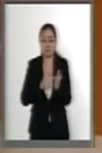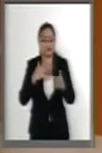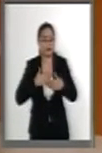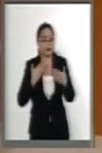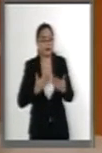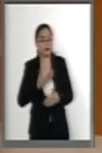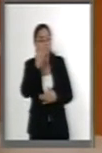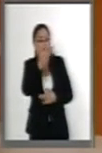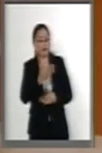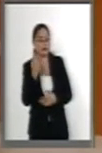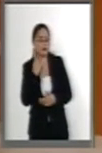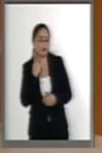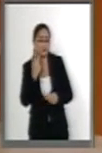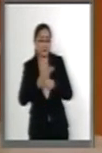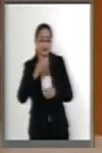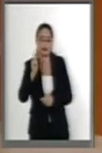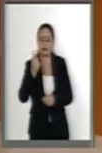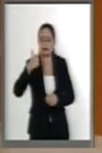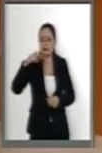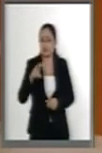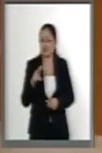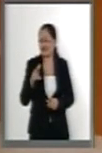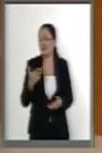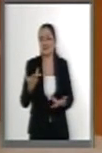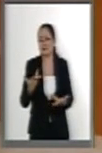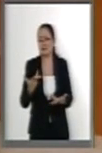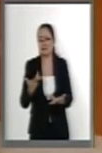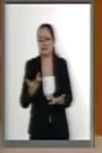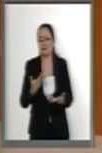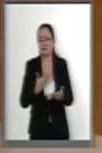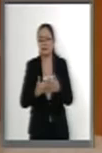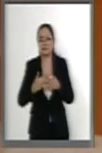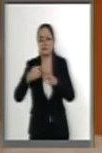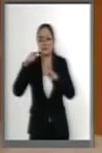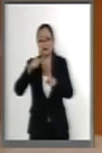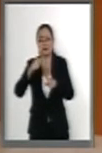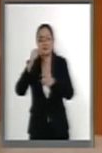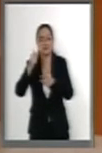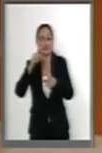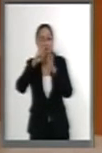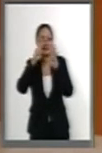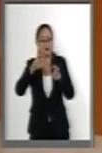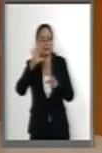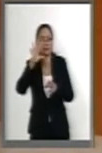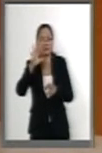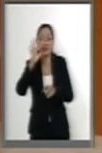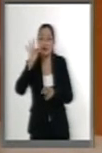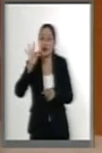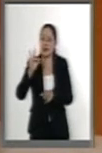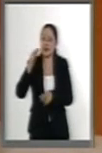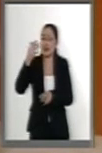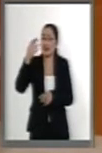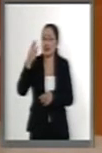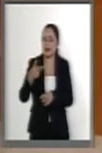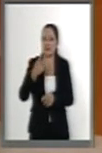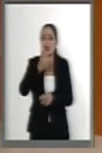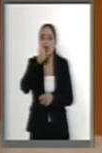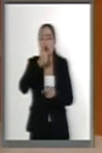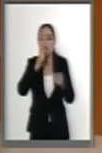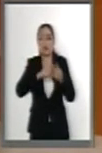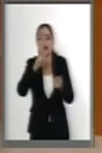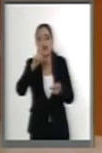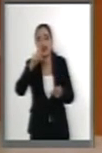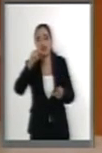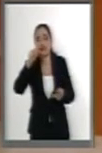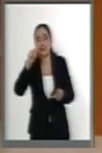a la Procuraduría General de la República cuando estamos con el asunto de los 43, cuando estamos con los asuntos de Tlataya, cuando